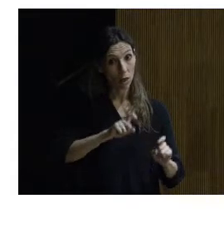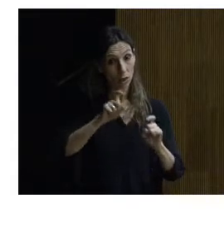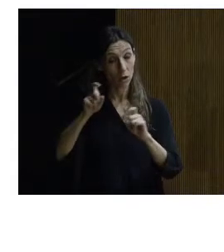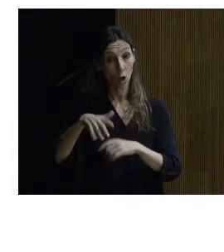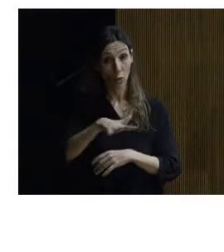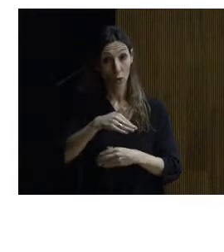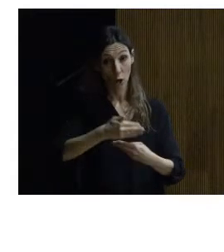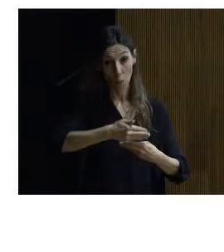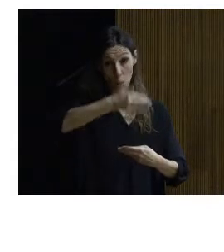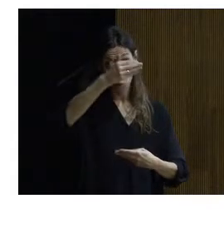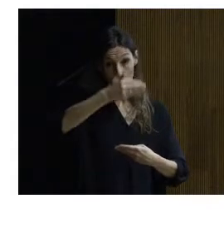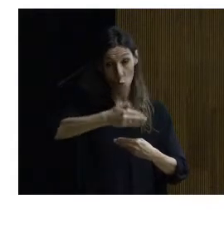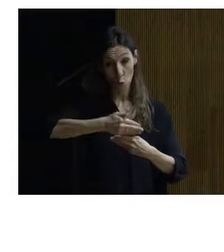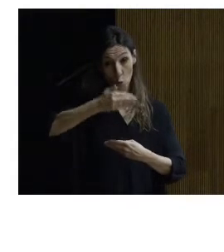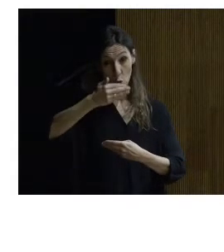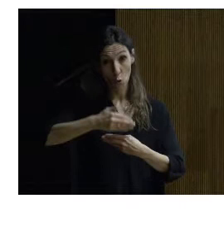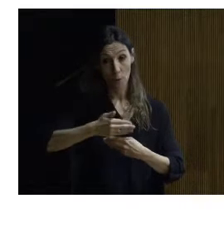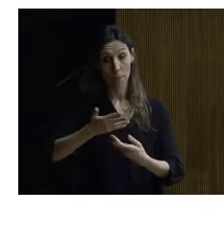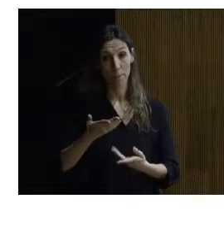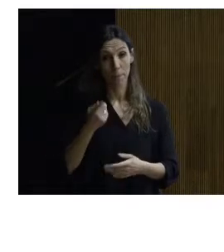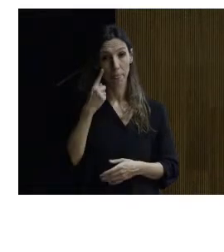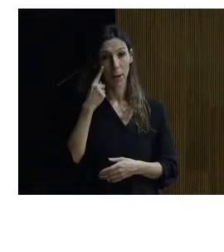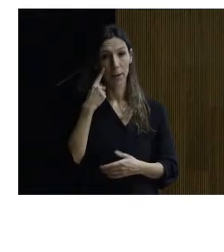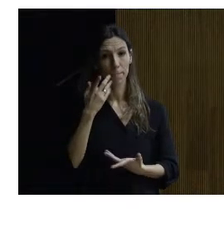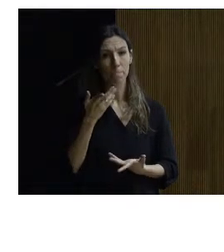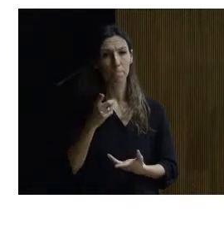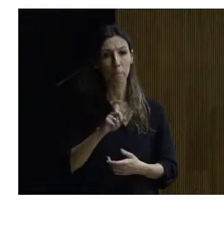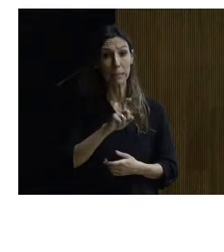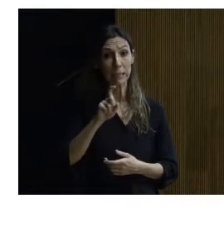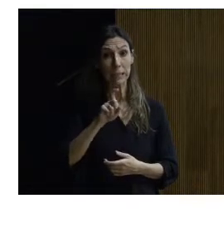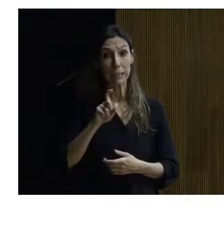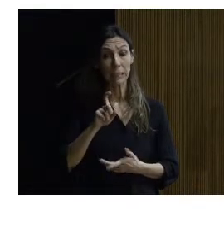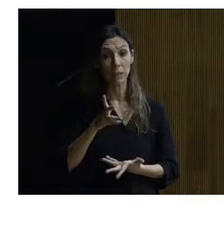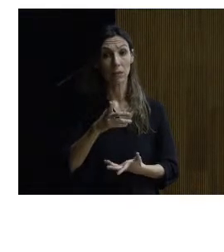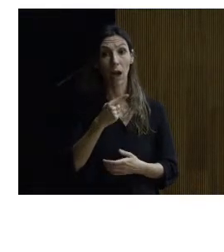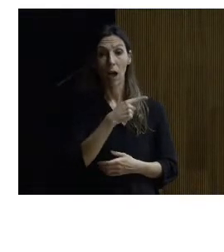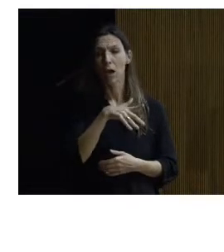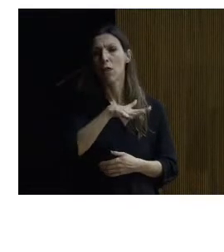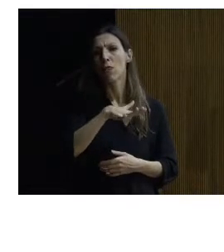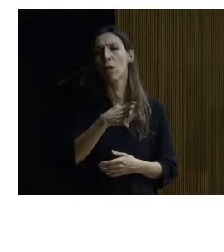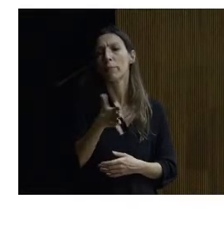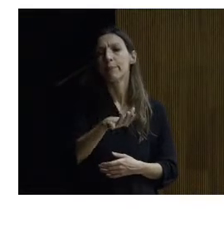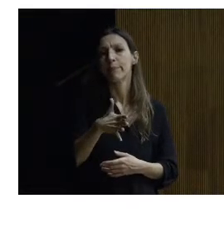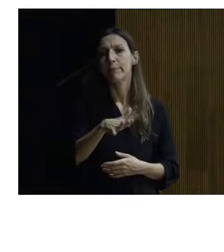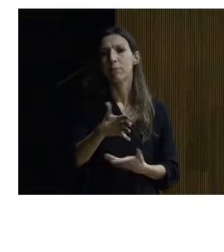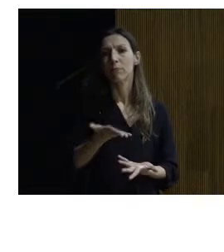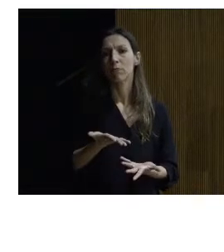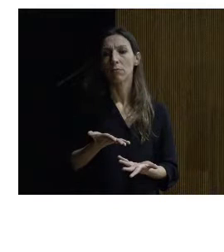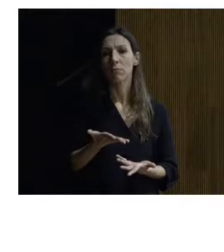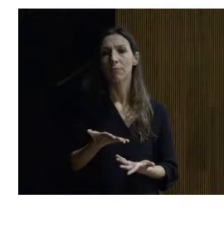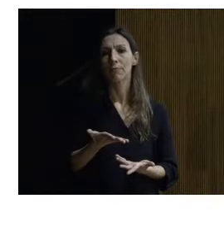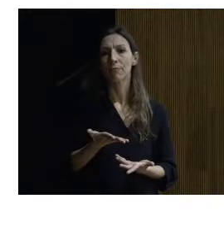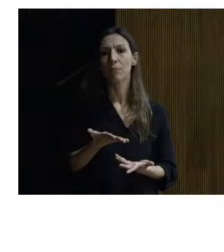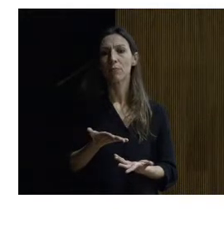parte a ver si veis por ahí el ratón y la flecha cursor por aquí más o menos dentro de la precisión que tiene